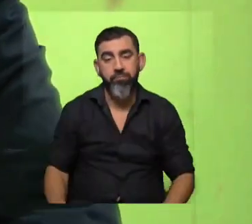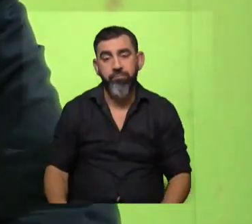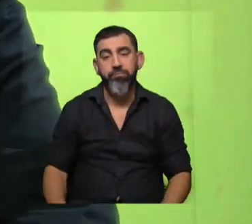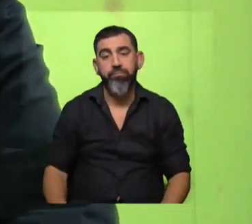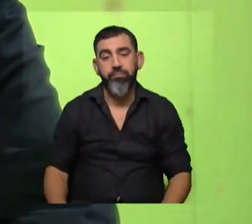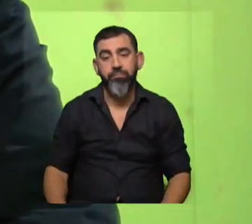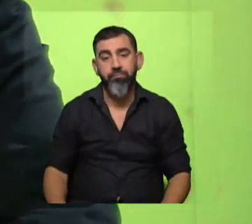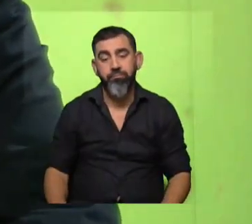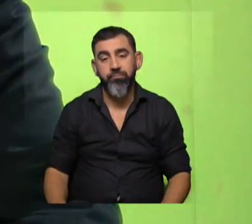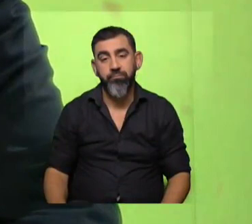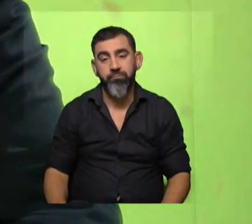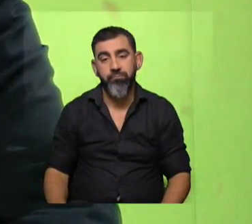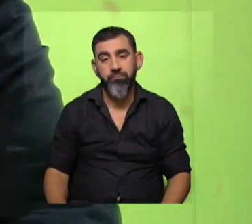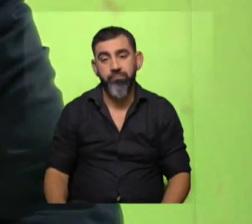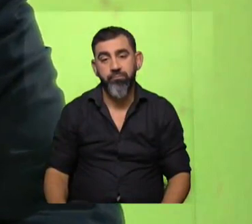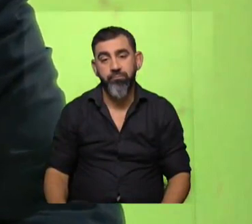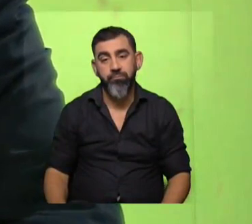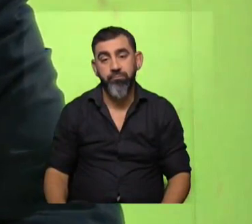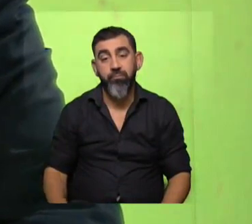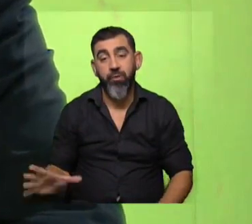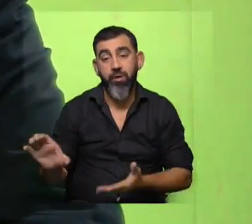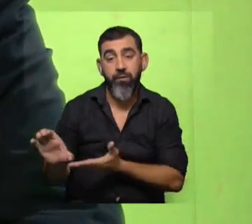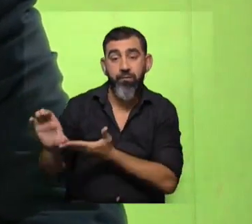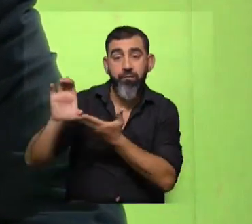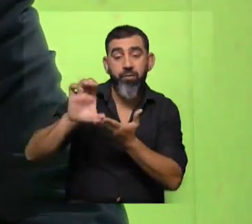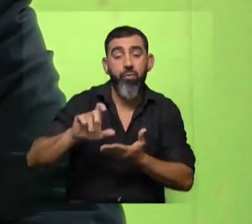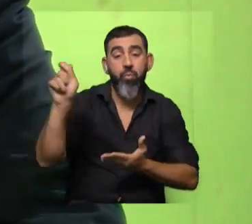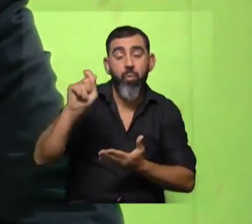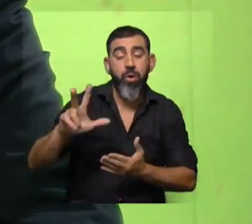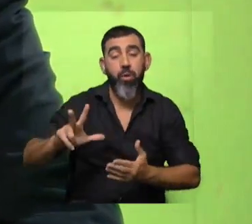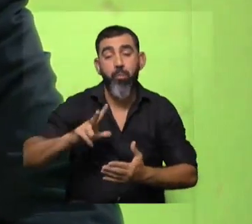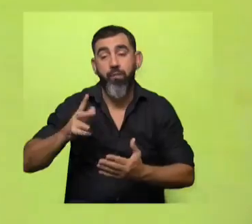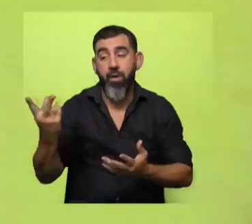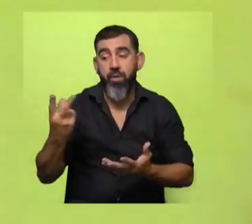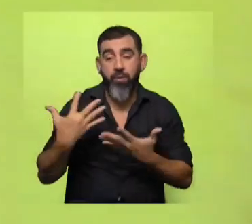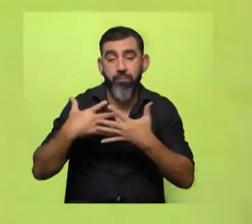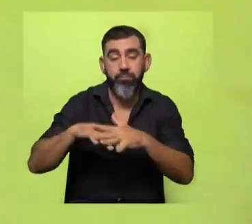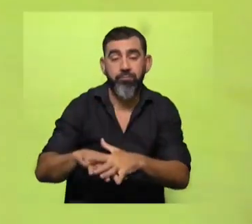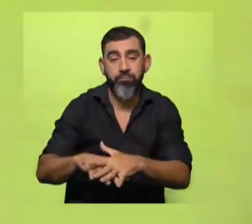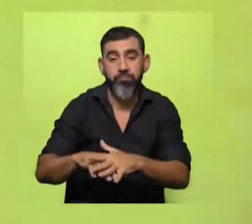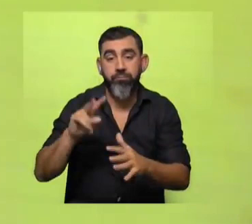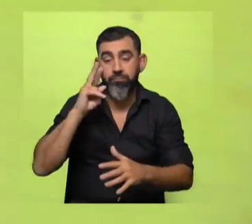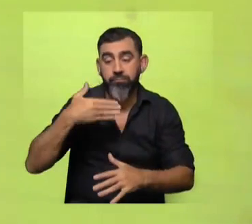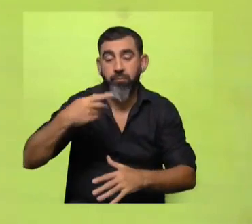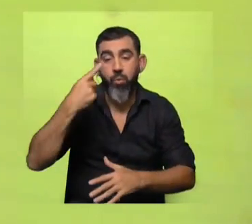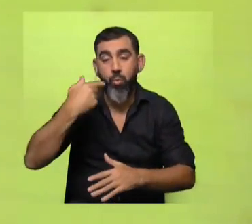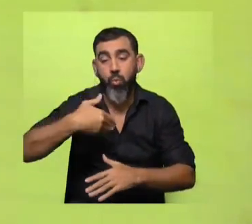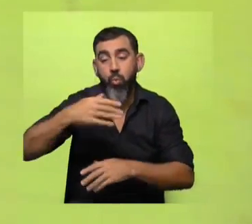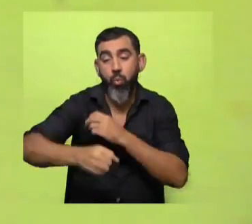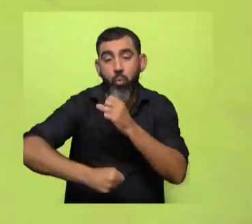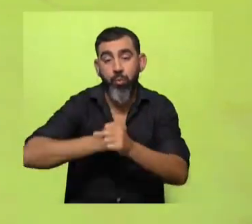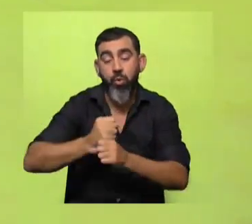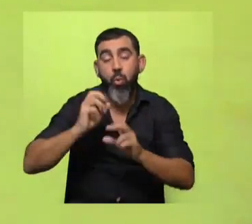disponibles hasta ahora y todo eso con inversión inversión público-privada lo veremos en los números de los próximos años